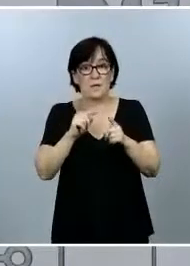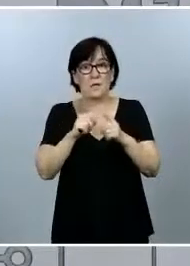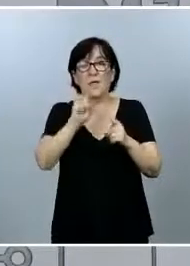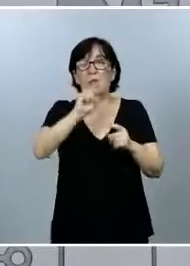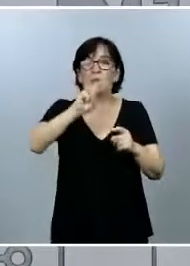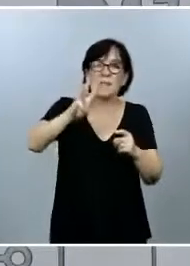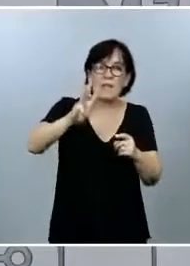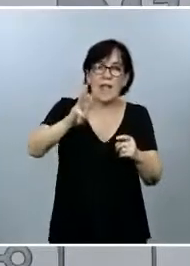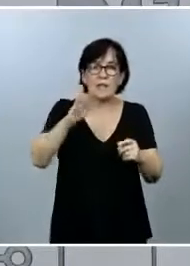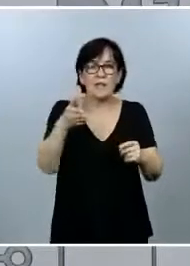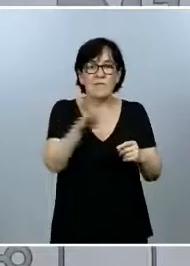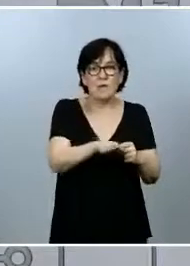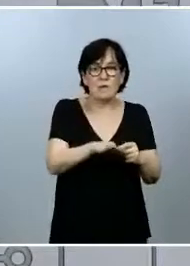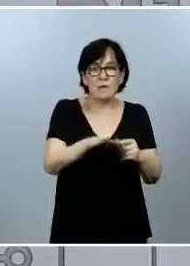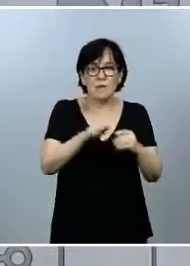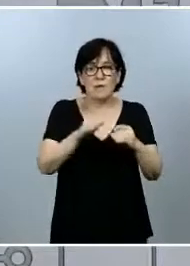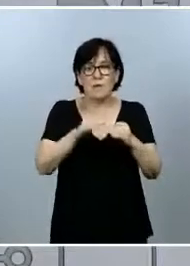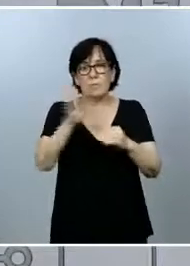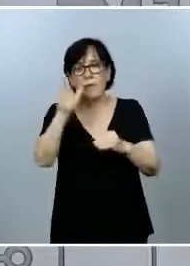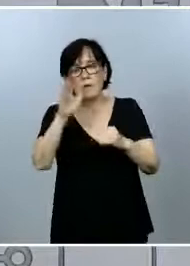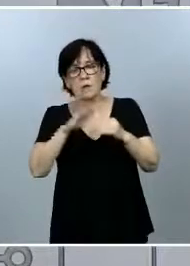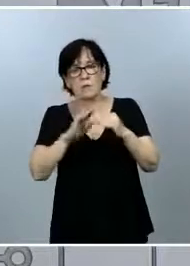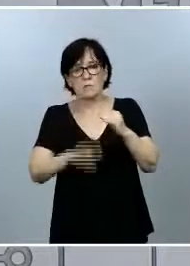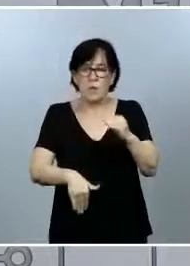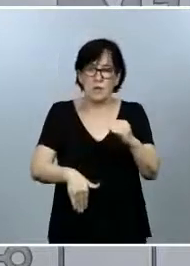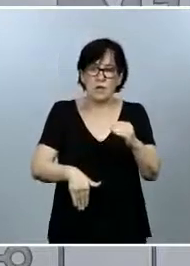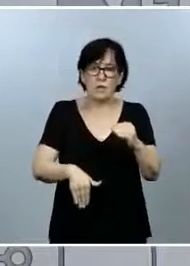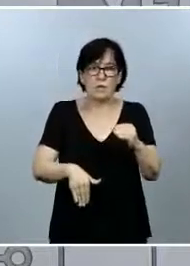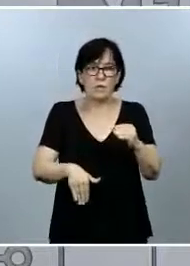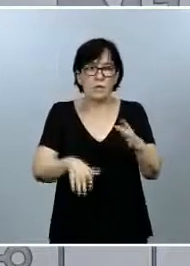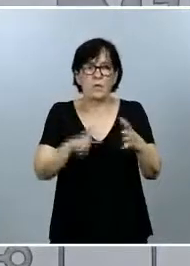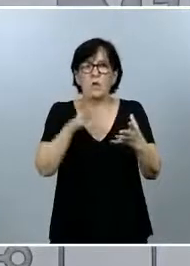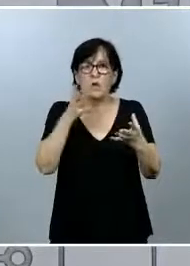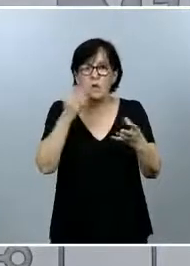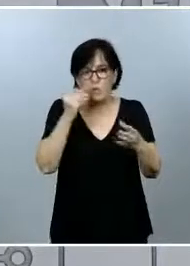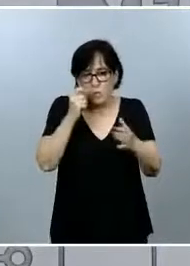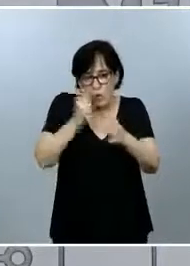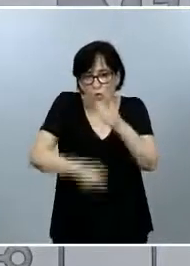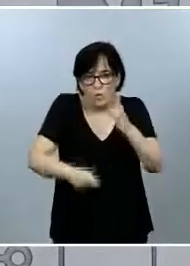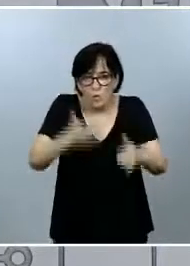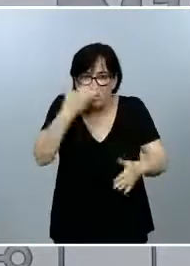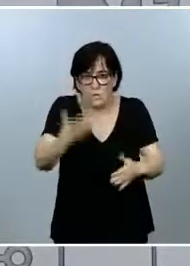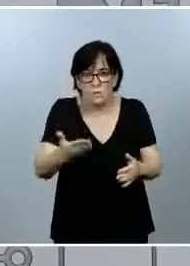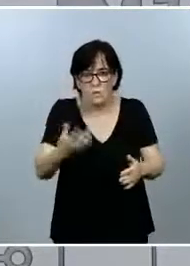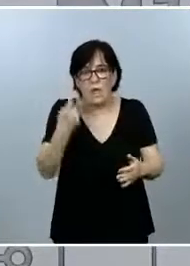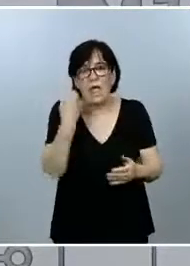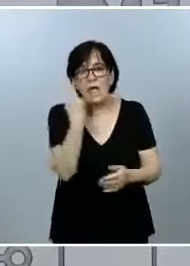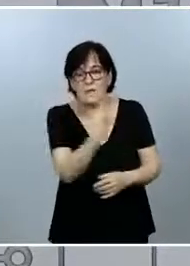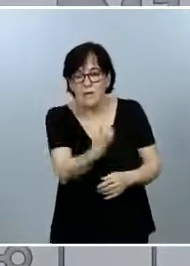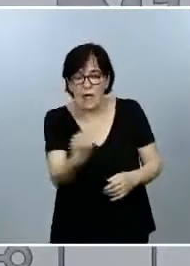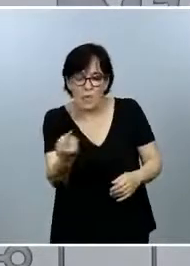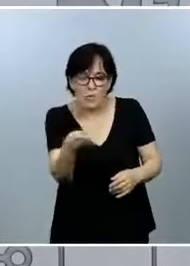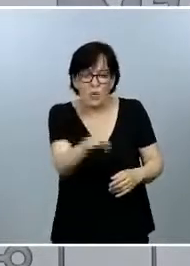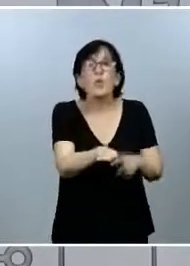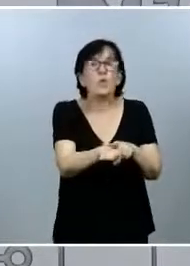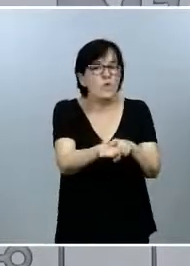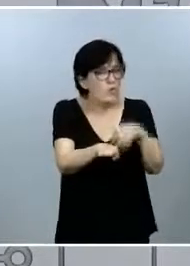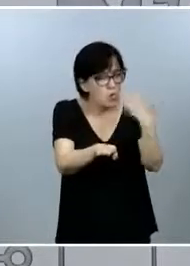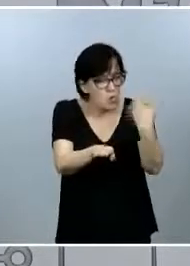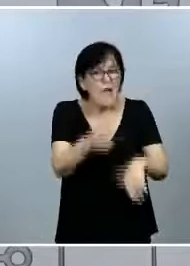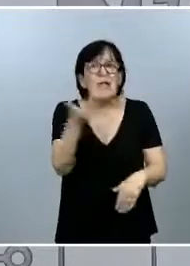fallecidos arriba o 13 fallecidos abajo, aún siendo muy duro, y sabemos todos que cada fallecido pesa como una losa